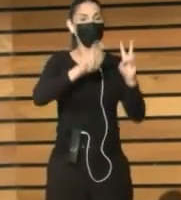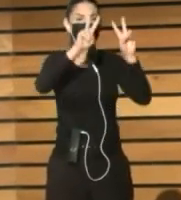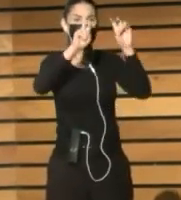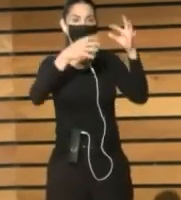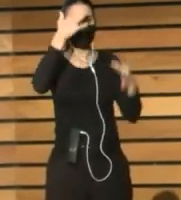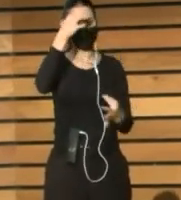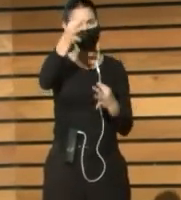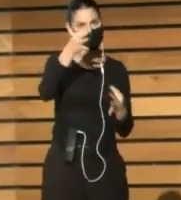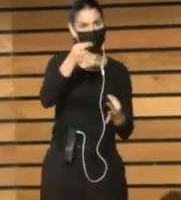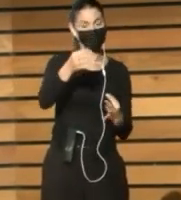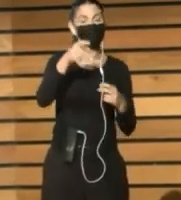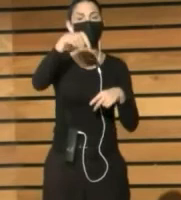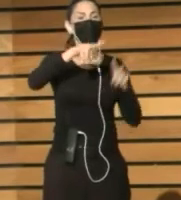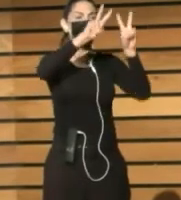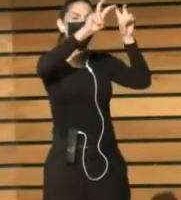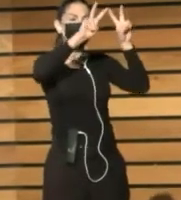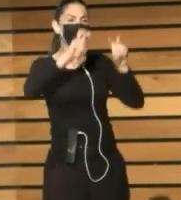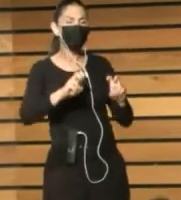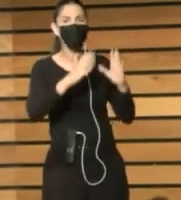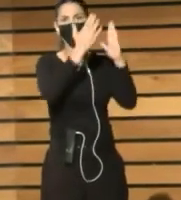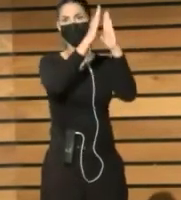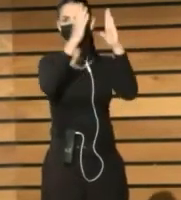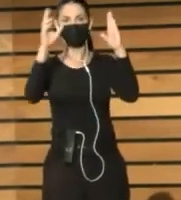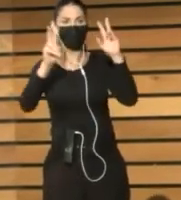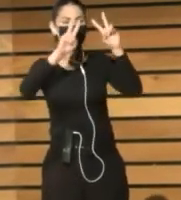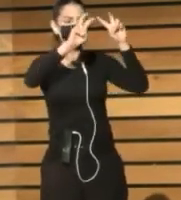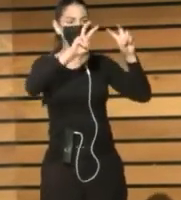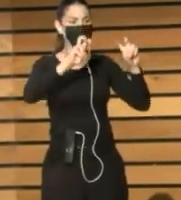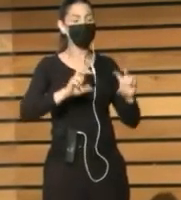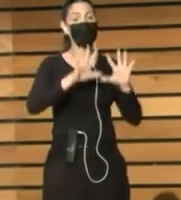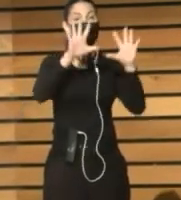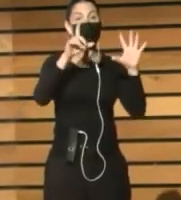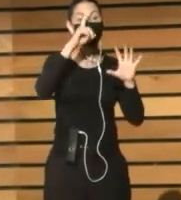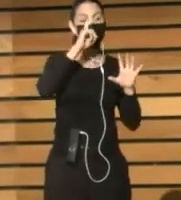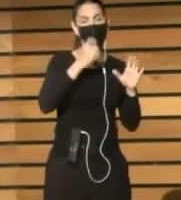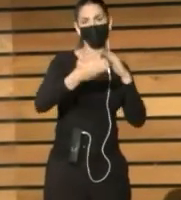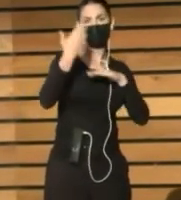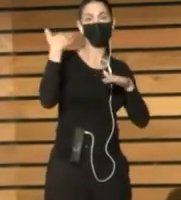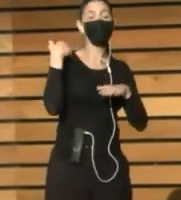estudio De bibliotecas Cada 10 años Desde 1978